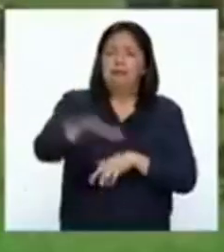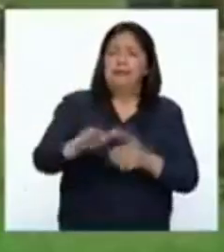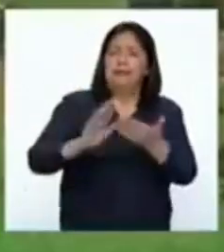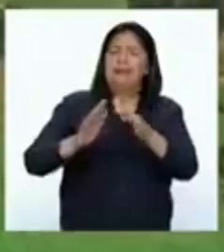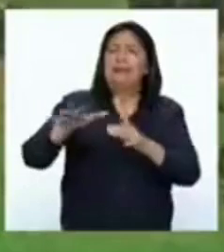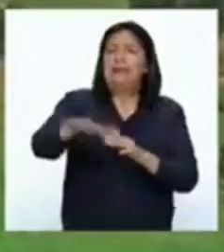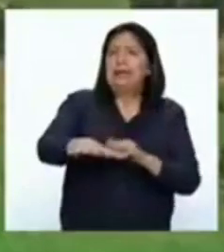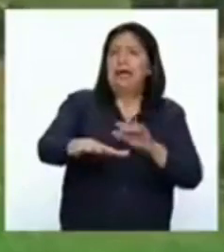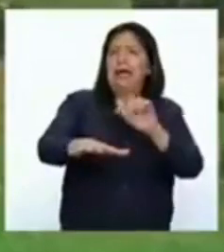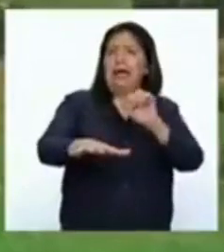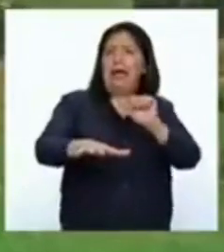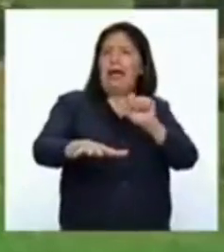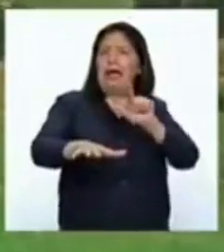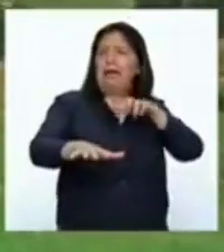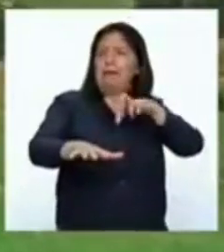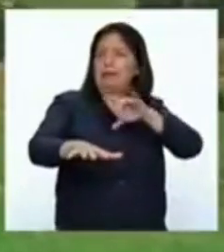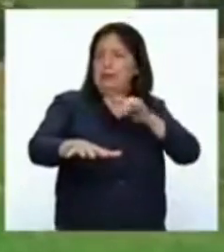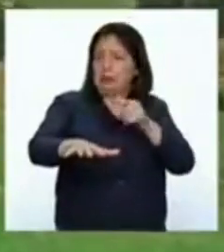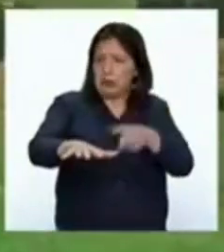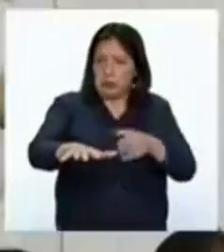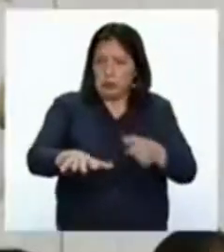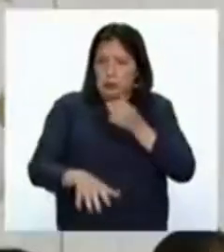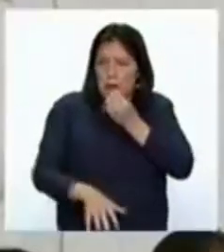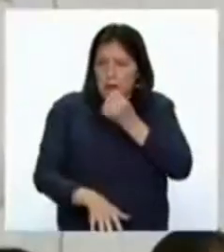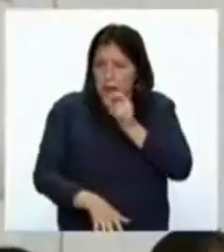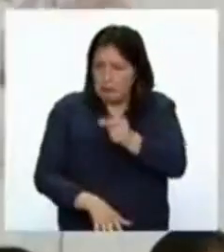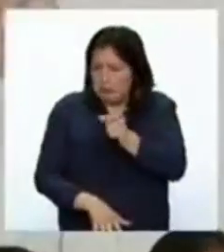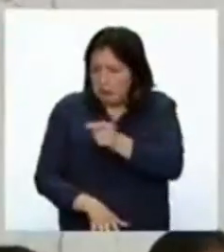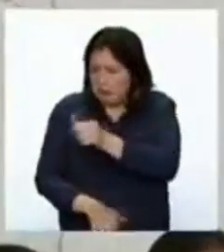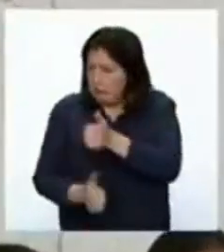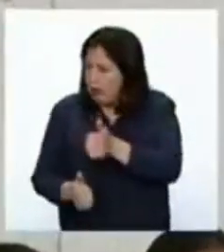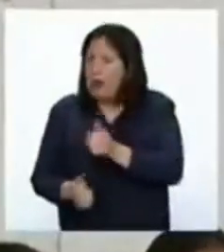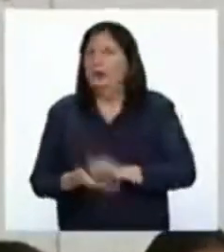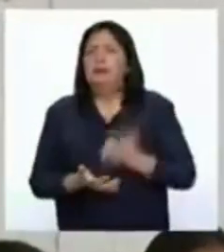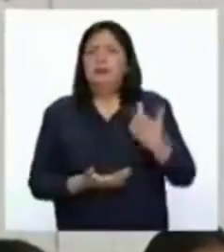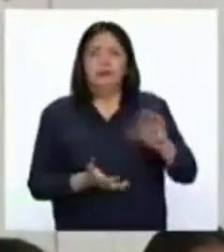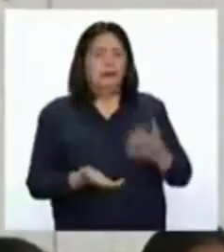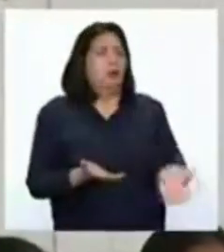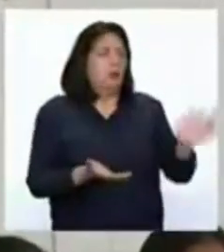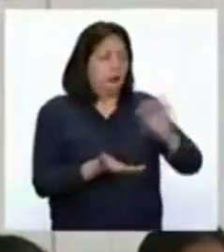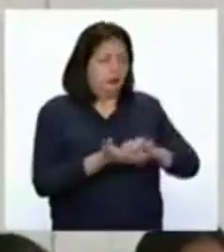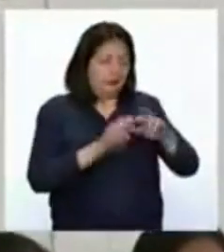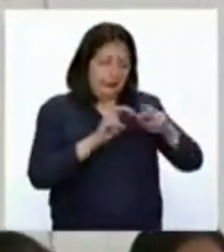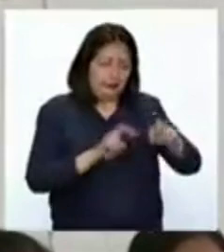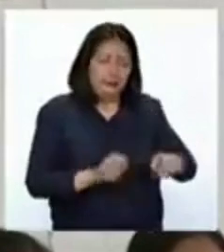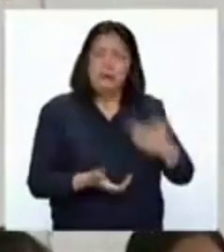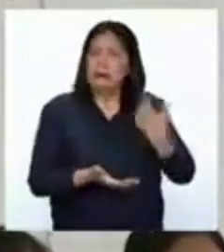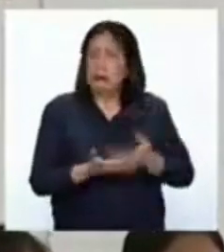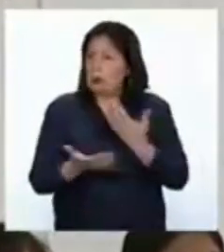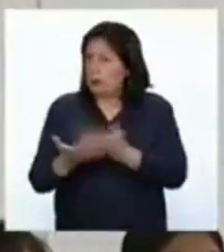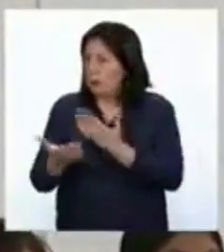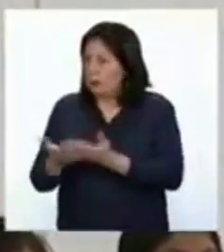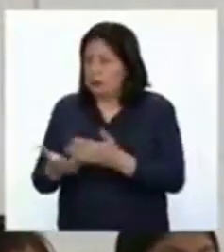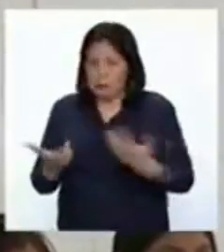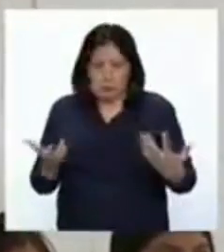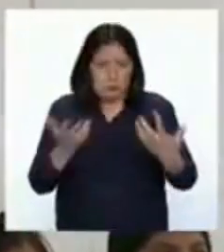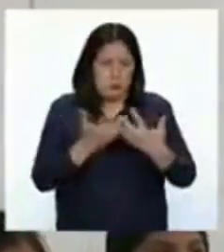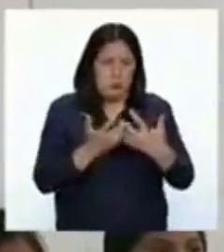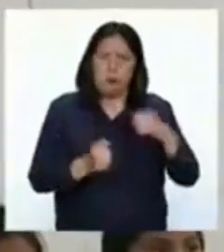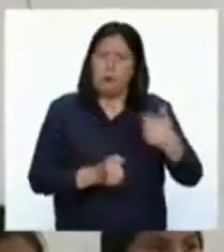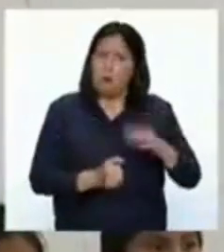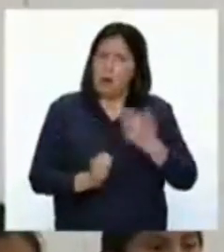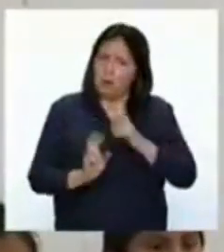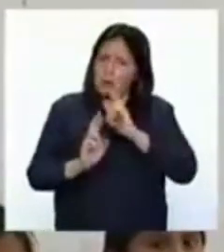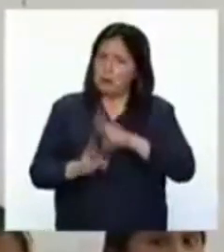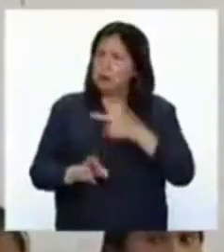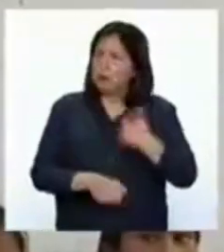poblado de Alpachaca, teniendo buenos resultados. Reiteramos los exámenes y los corroboramos, vemos resultados